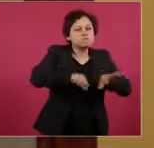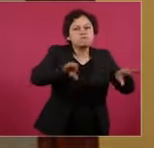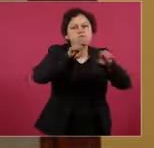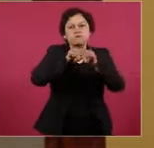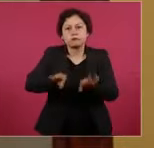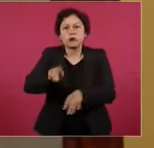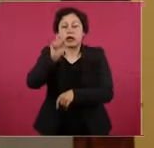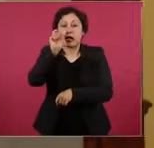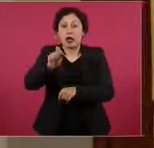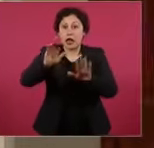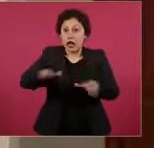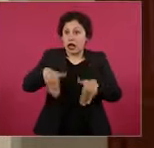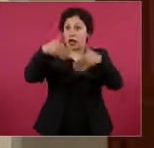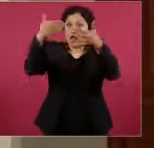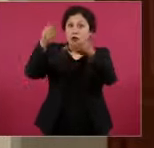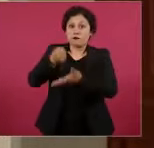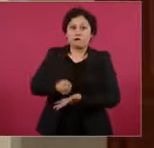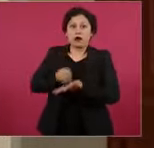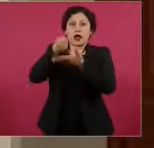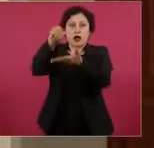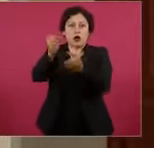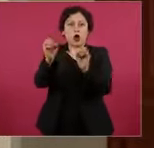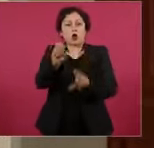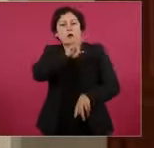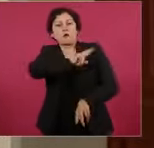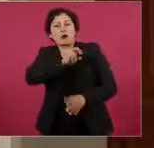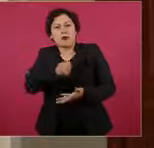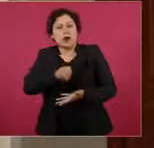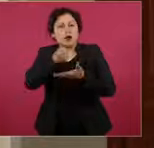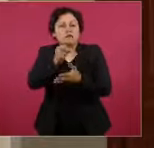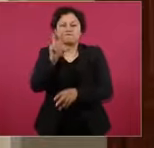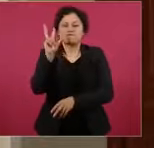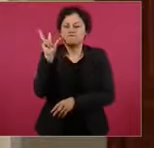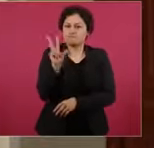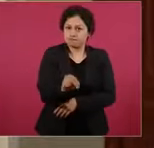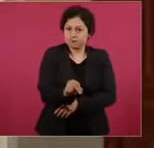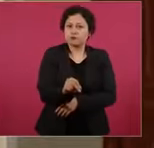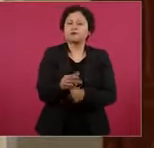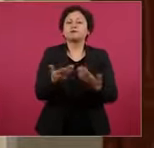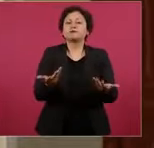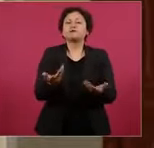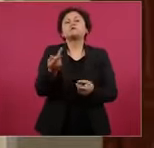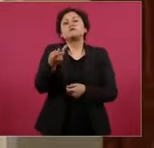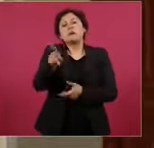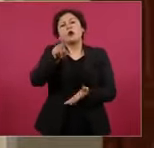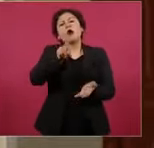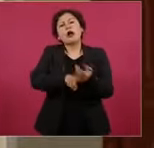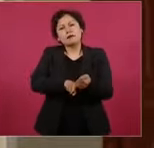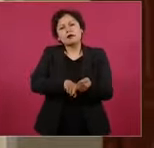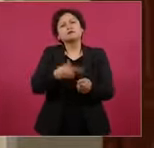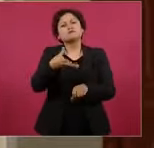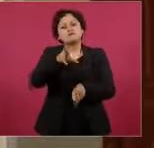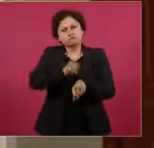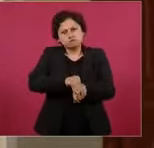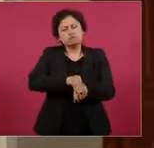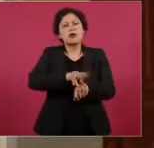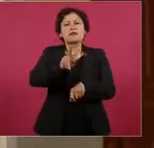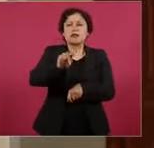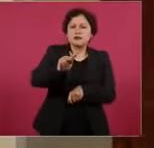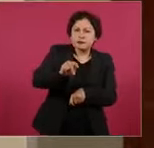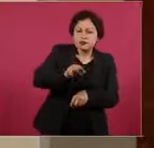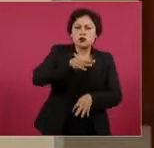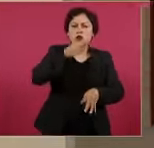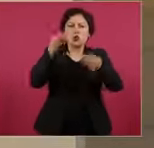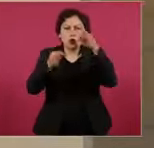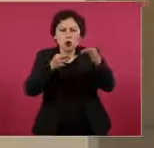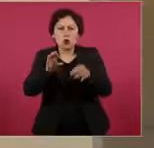financiamiento público ni privado, pero sí va a haber tiempos en radio y televisión y va a haber debates para que la ciudadanía